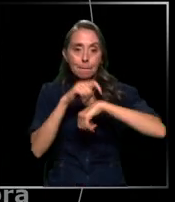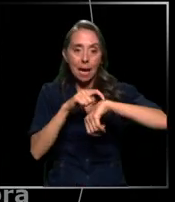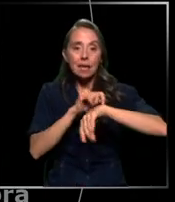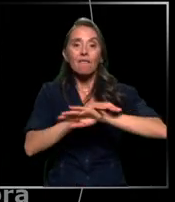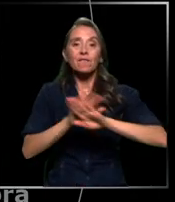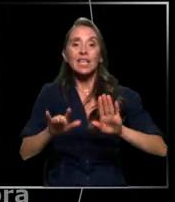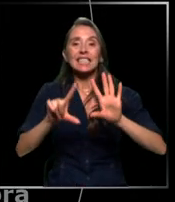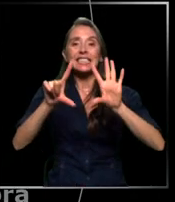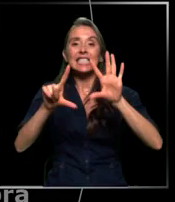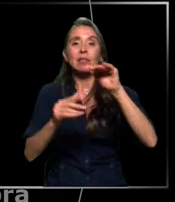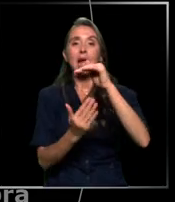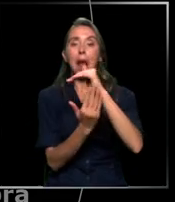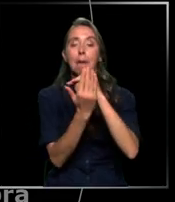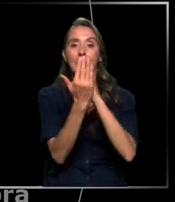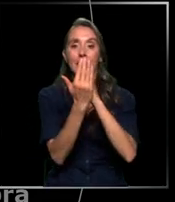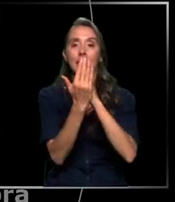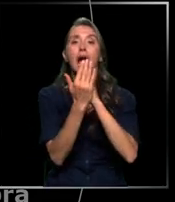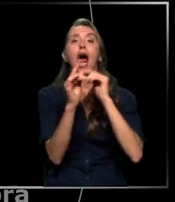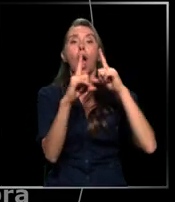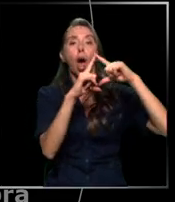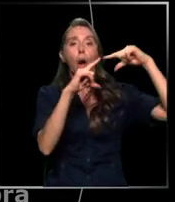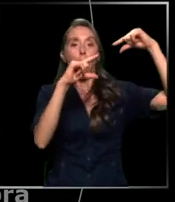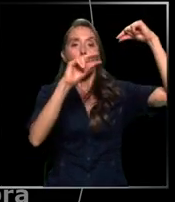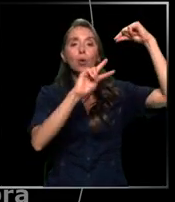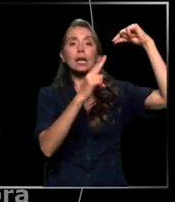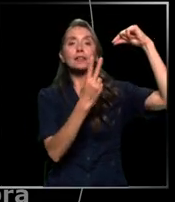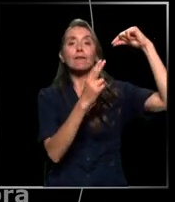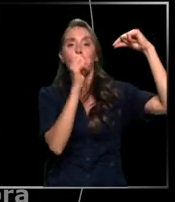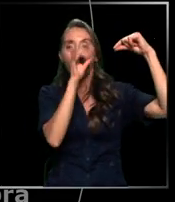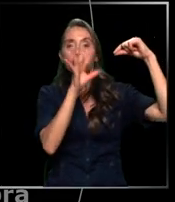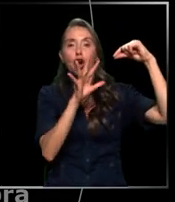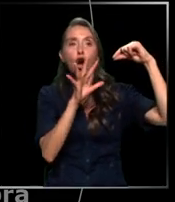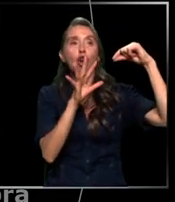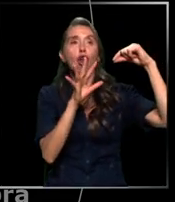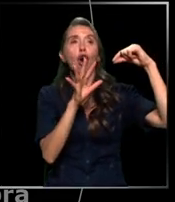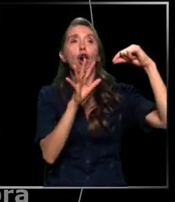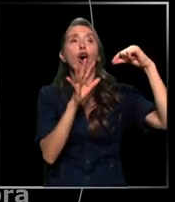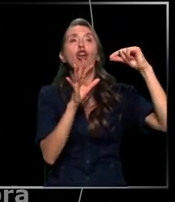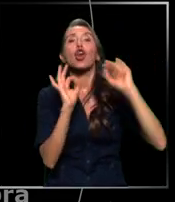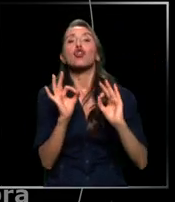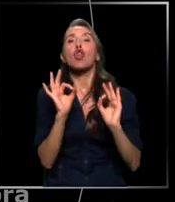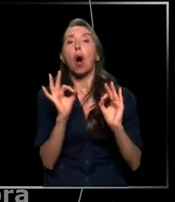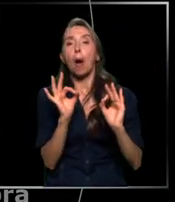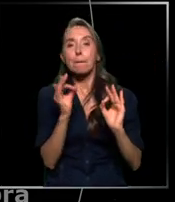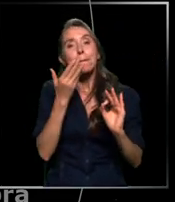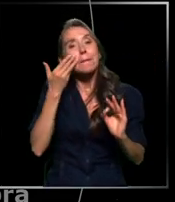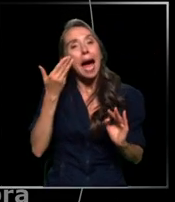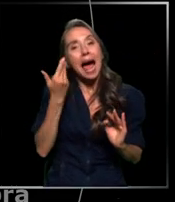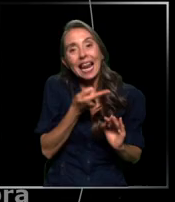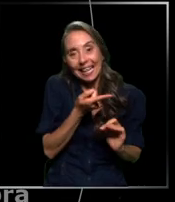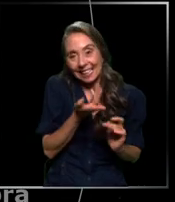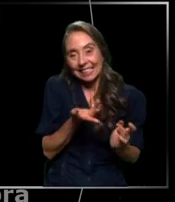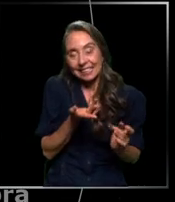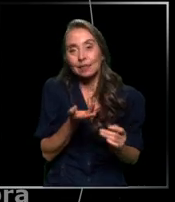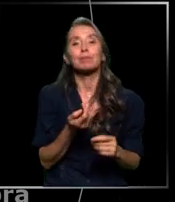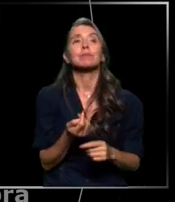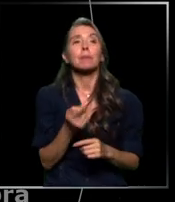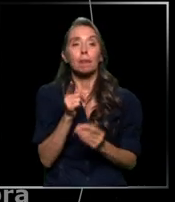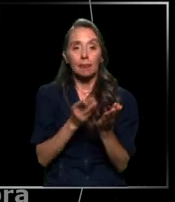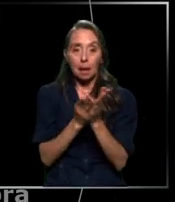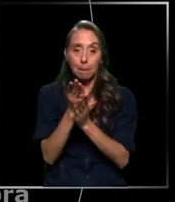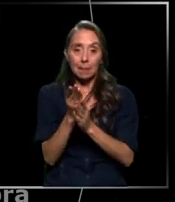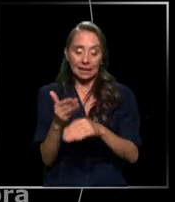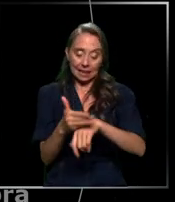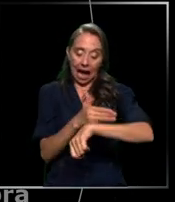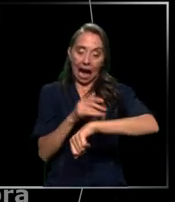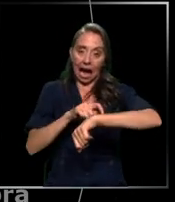termina a las 7 de la mañana cuando la luna ya toma su color, vamos a decirlo, normal. Así es que si bien empieza un